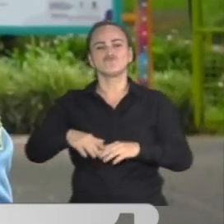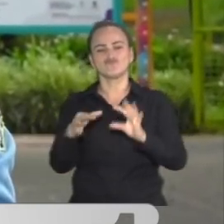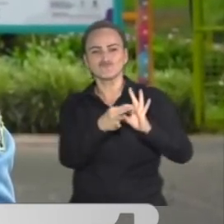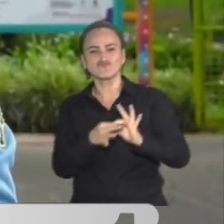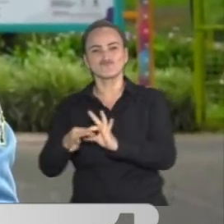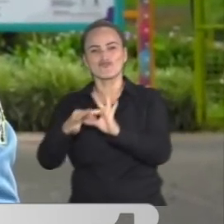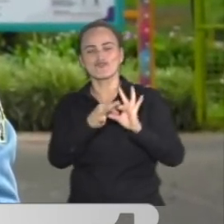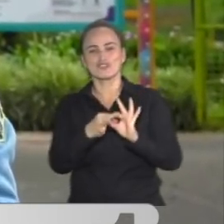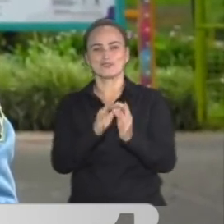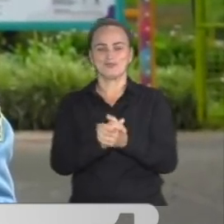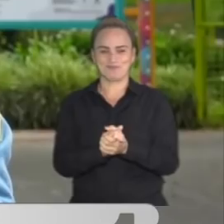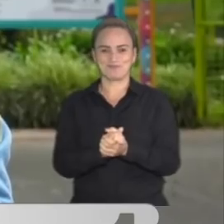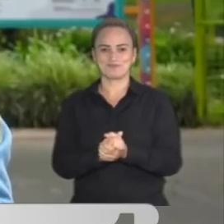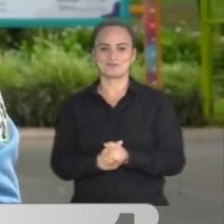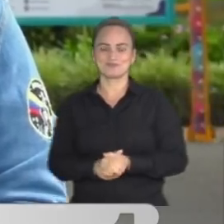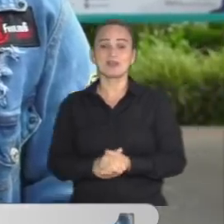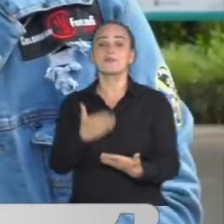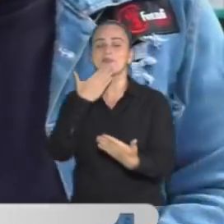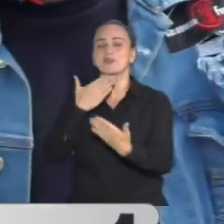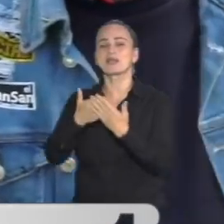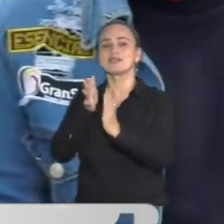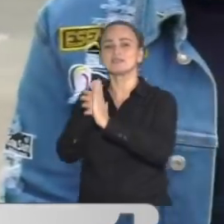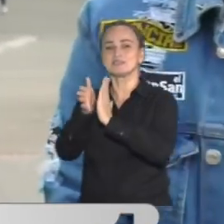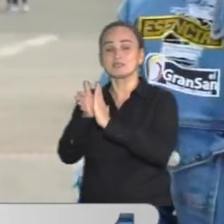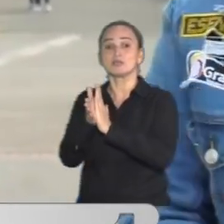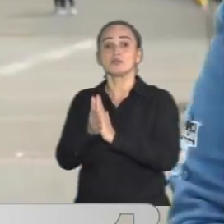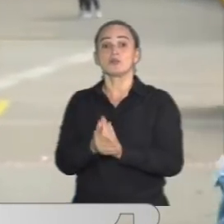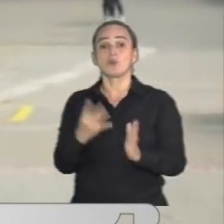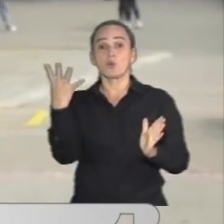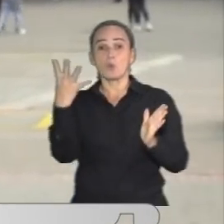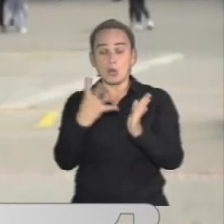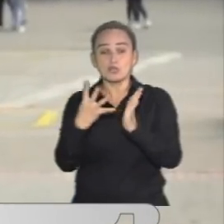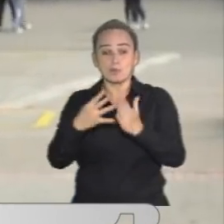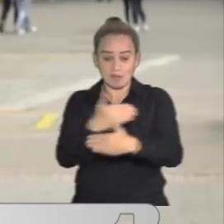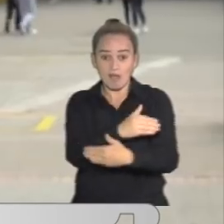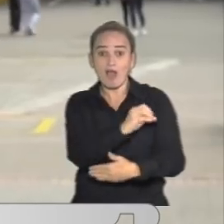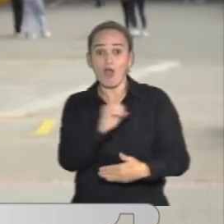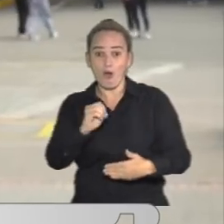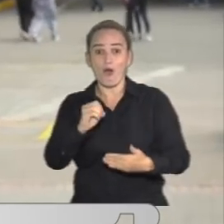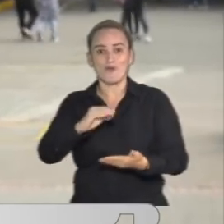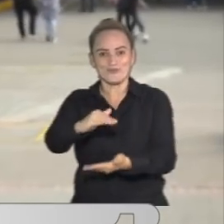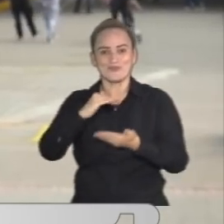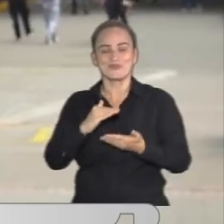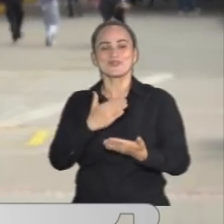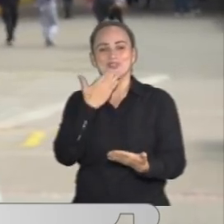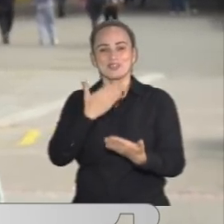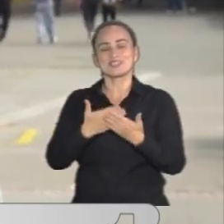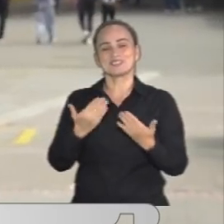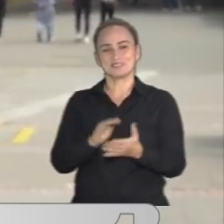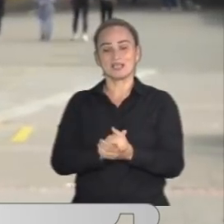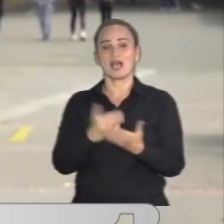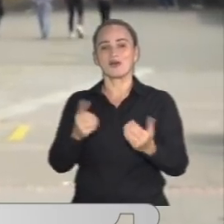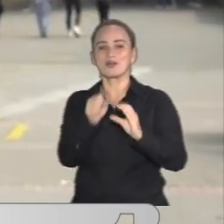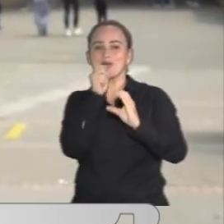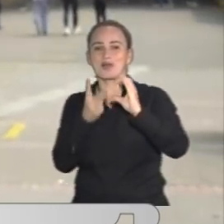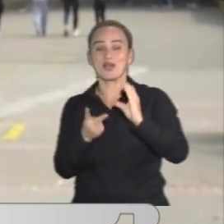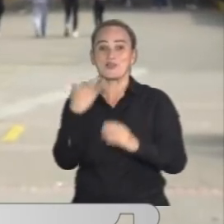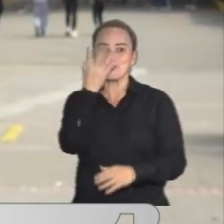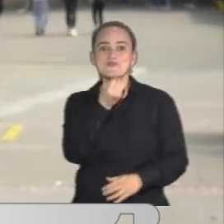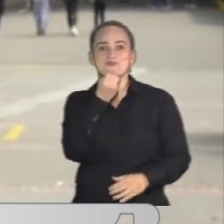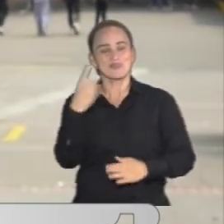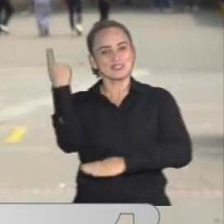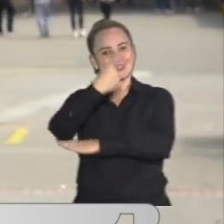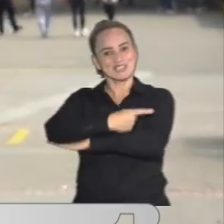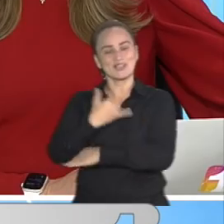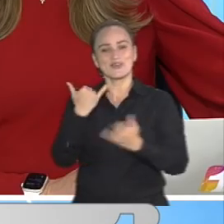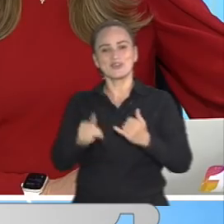con esta labor social tan importante. Muchas gracias, Iván. Y son más de 4 mil los niños que se han beneficiado. Luisa, son hasta el momento las noticias bonitas para